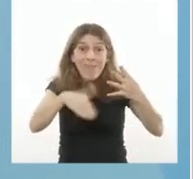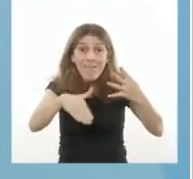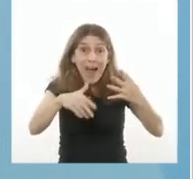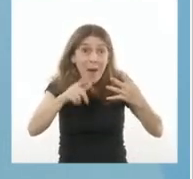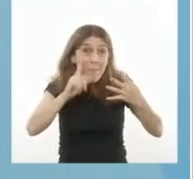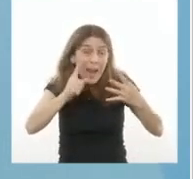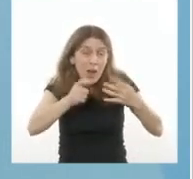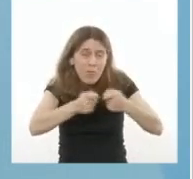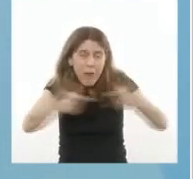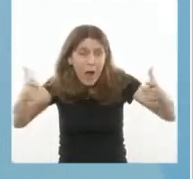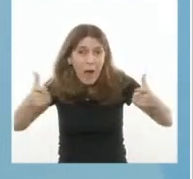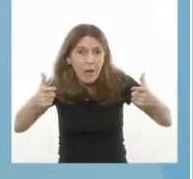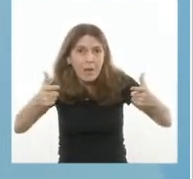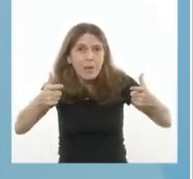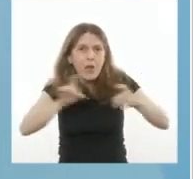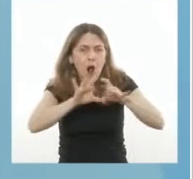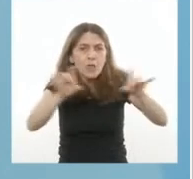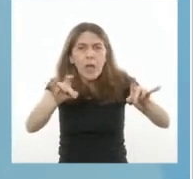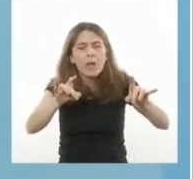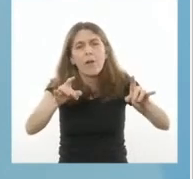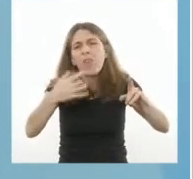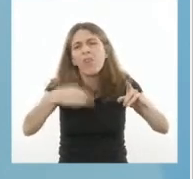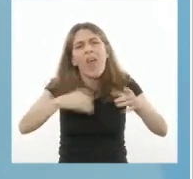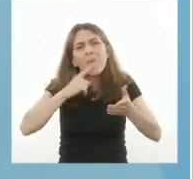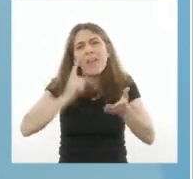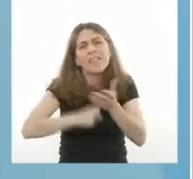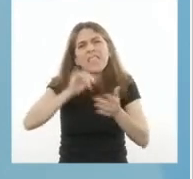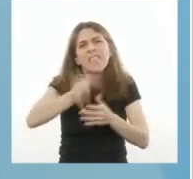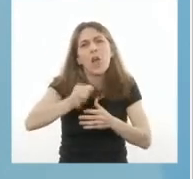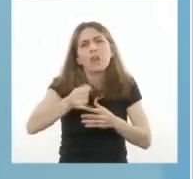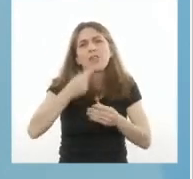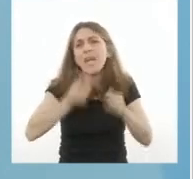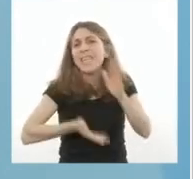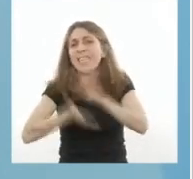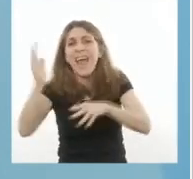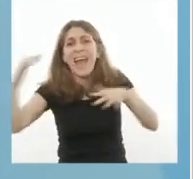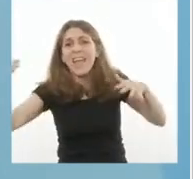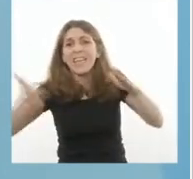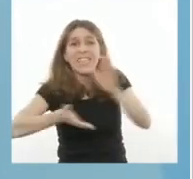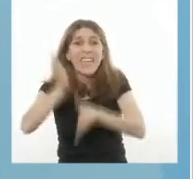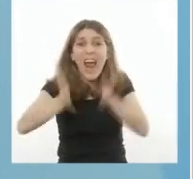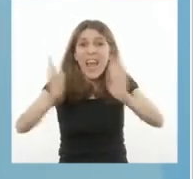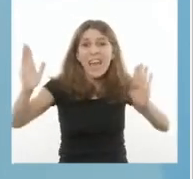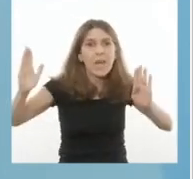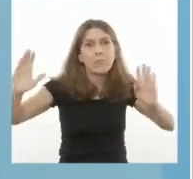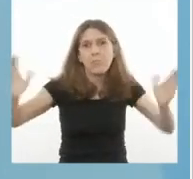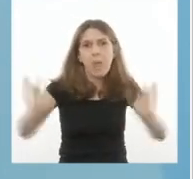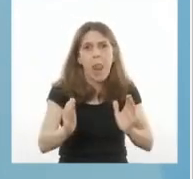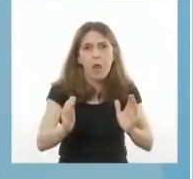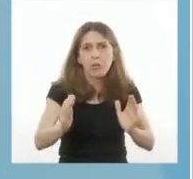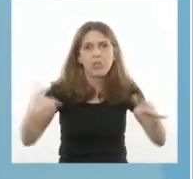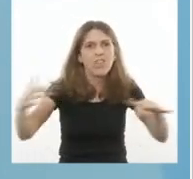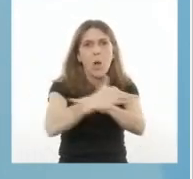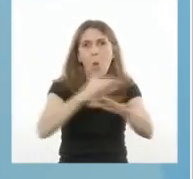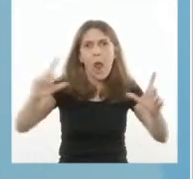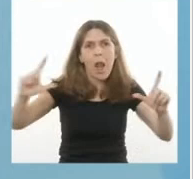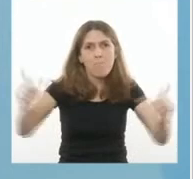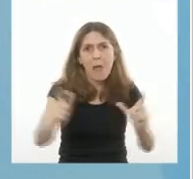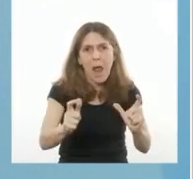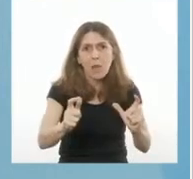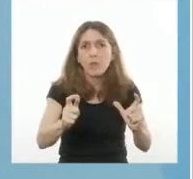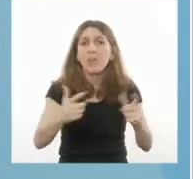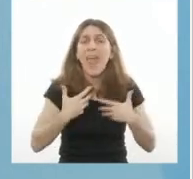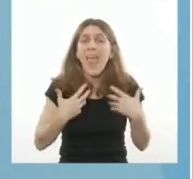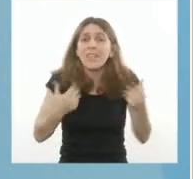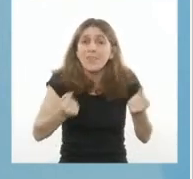trata de una medida necesaria para reducir la circulación. Todo este esfuerzo lo estamos